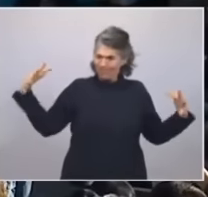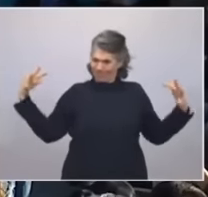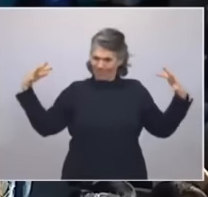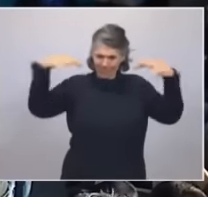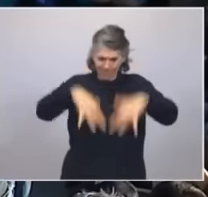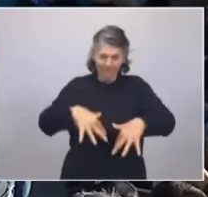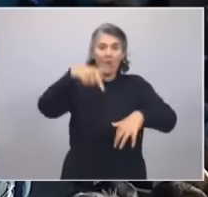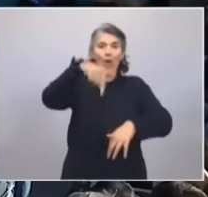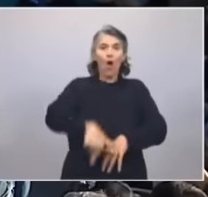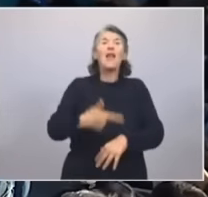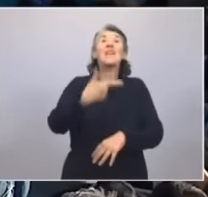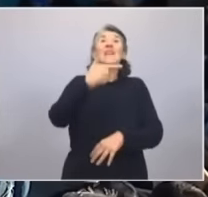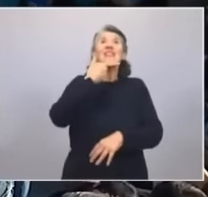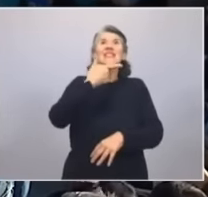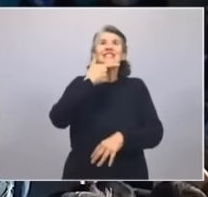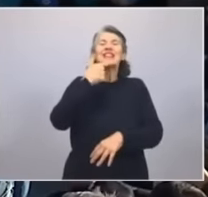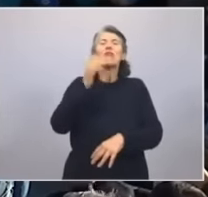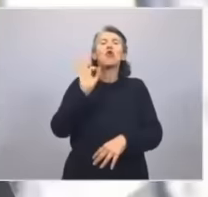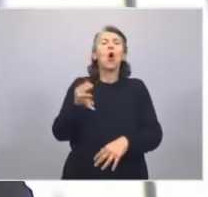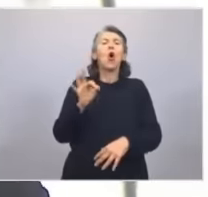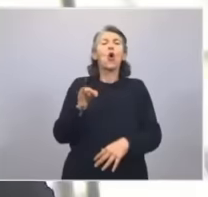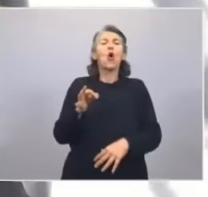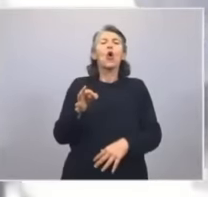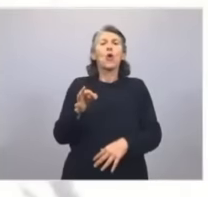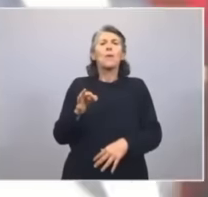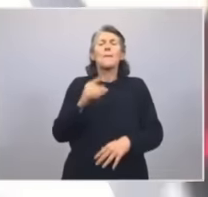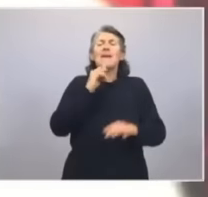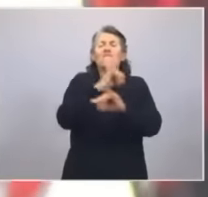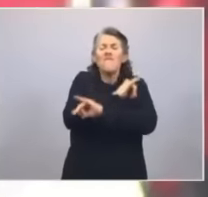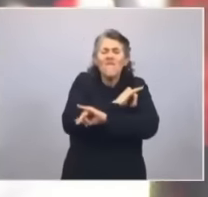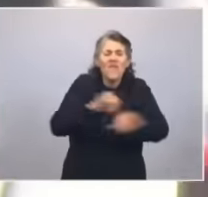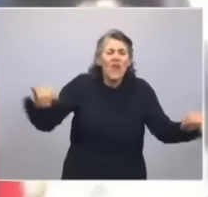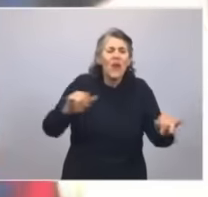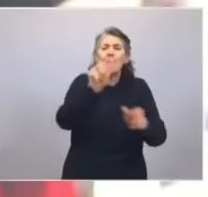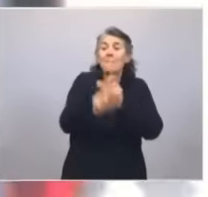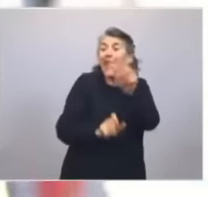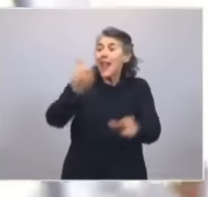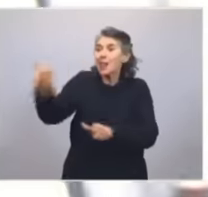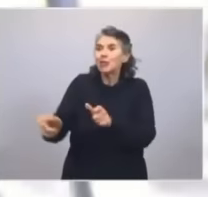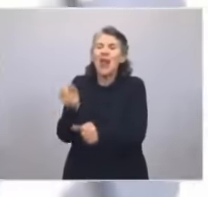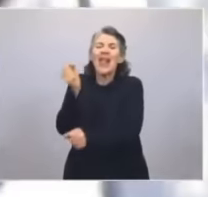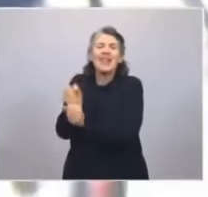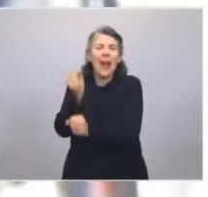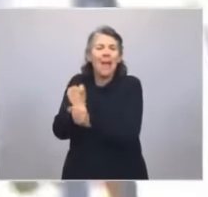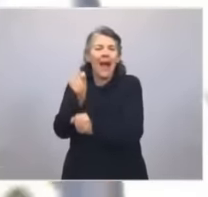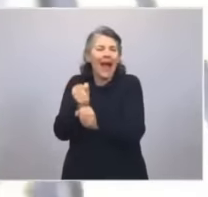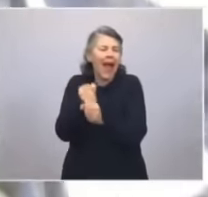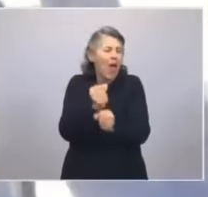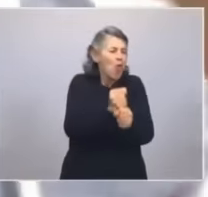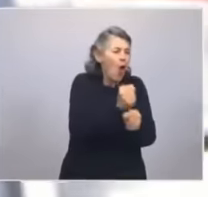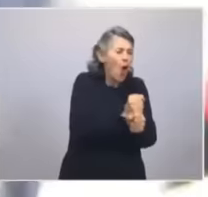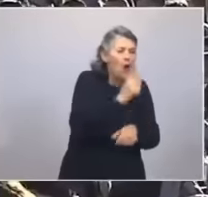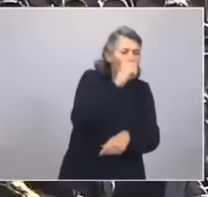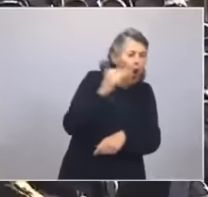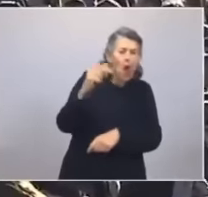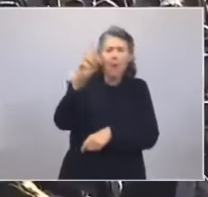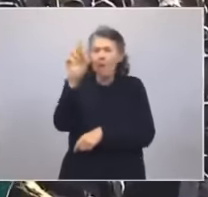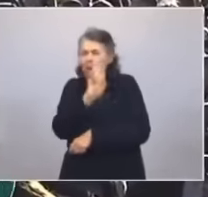octubre, a decirle a nuestros trabajadores y nuestras trabajadoras